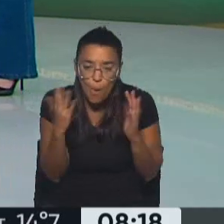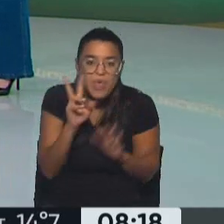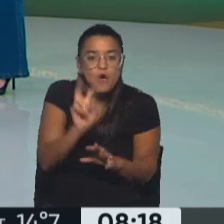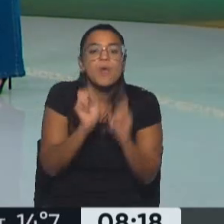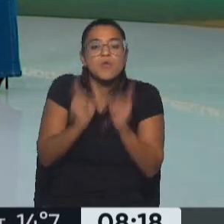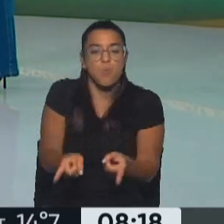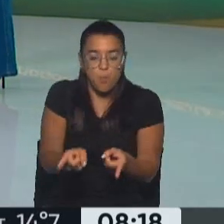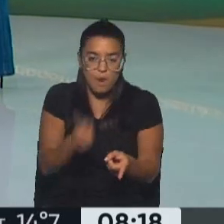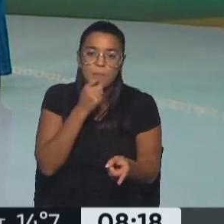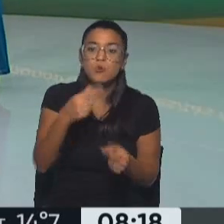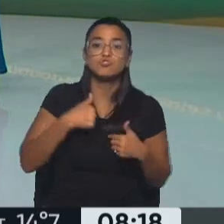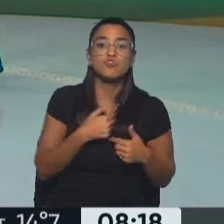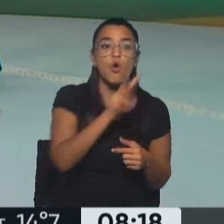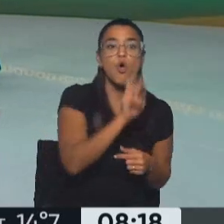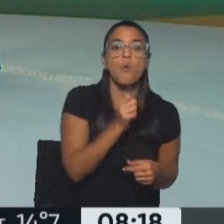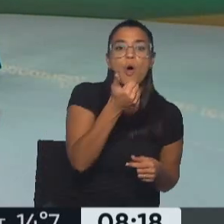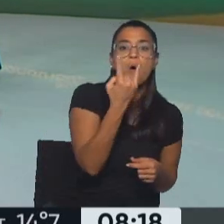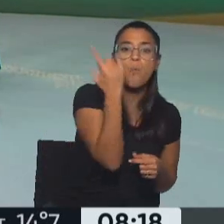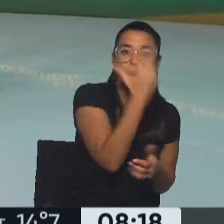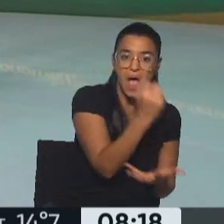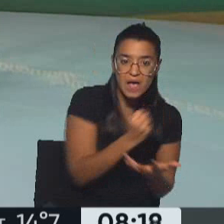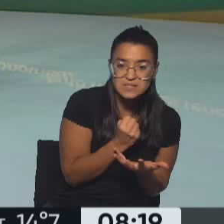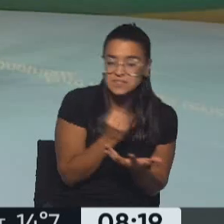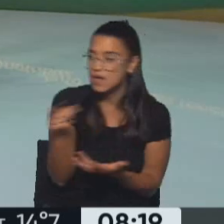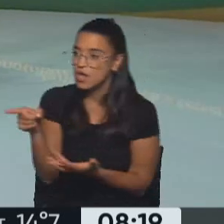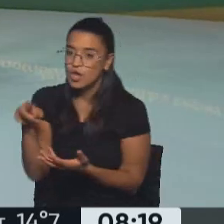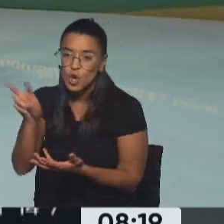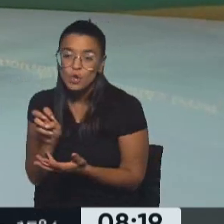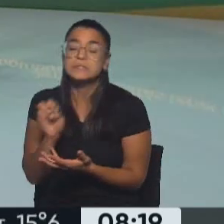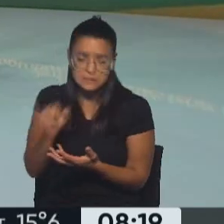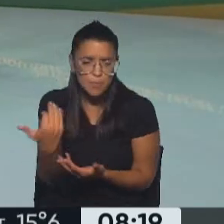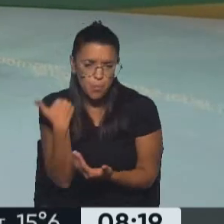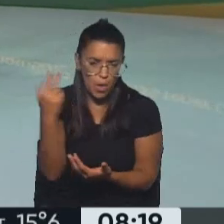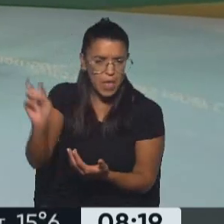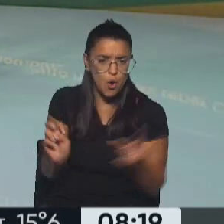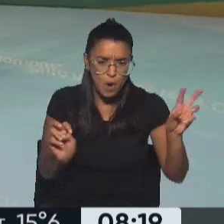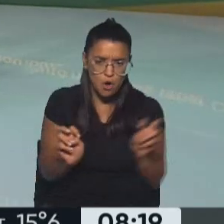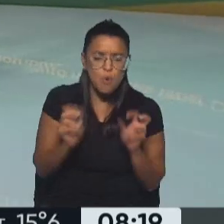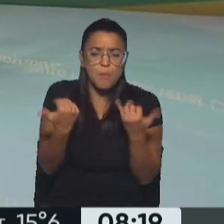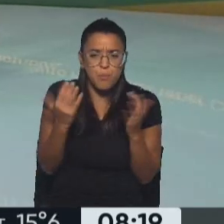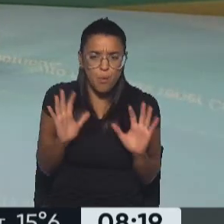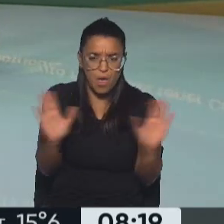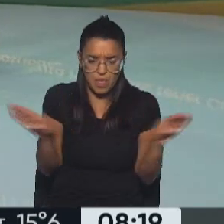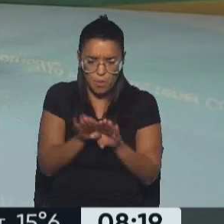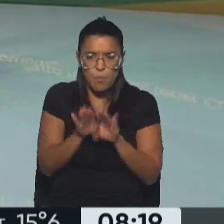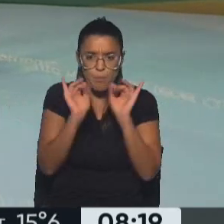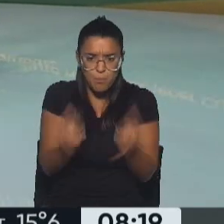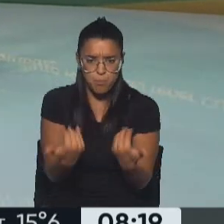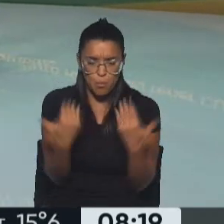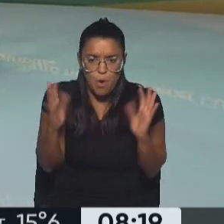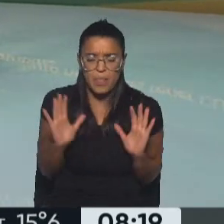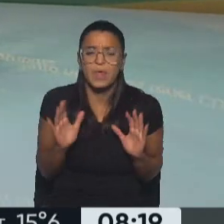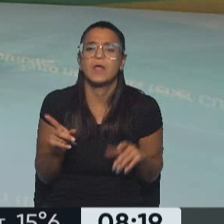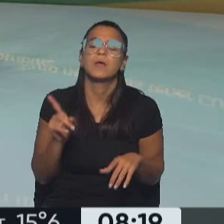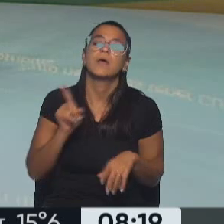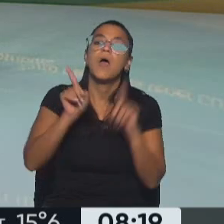mucha gente que dice, yo cobro la AUH, poder... Claro, no lo voy a poder cobrar, sí, lo puedo cobrar. Es compatible. Ahora, ¿quiénes